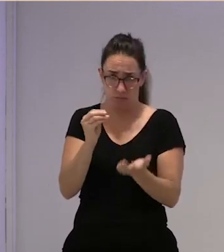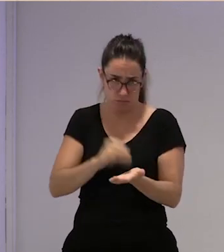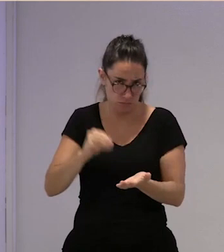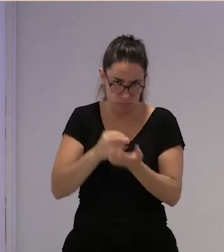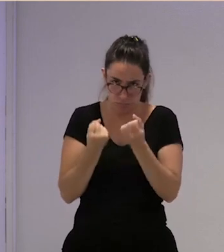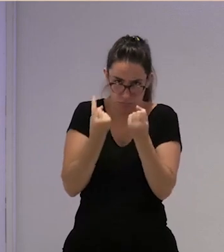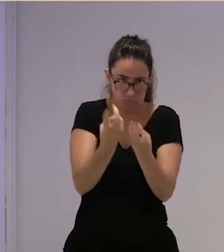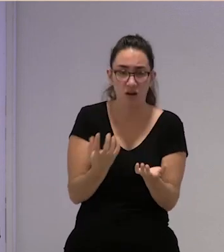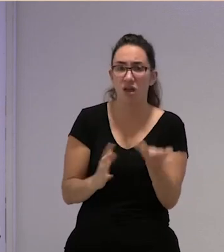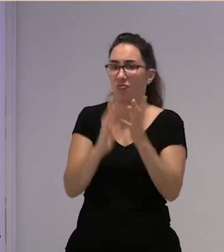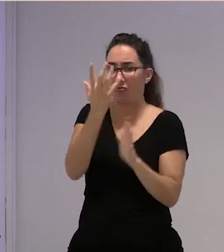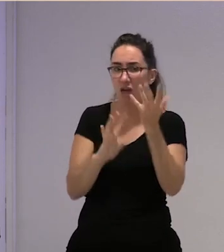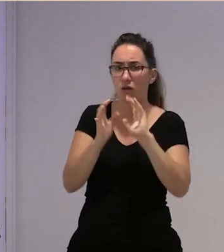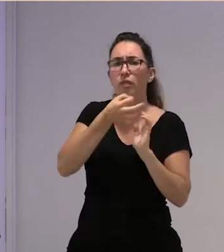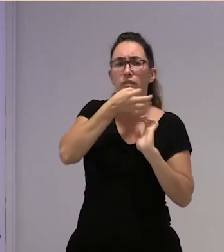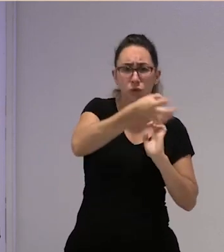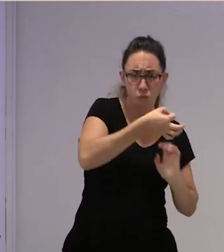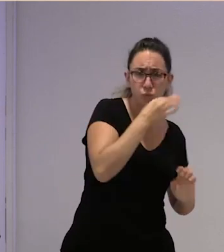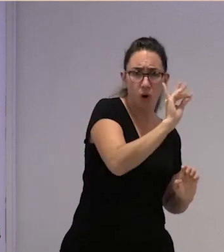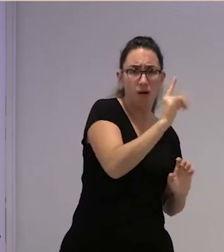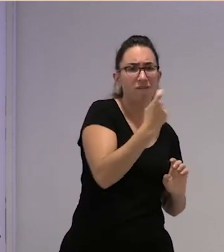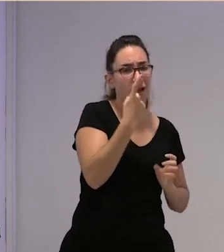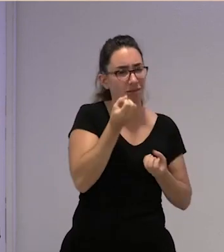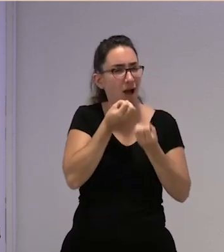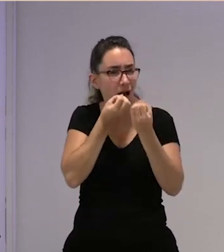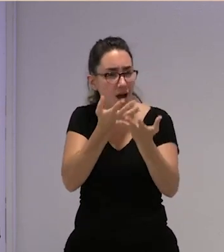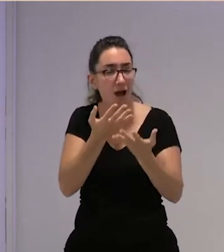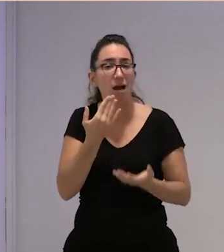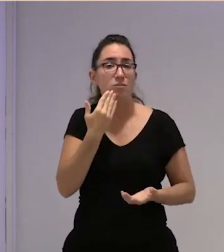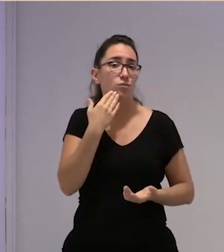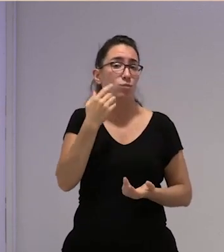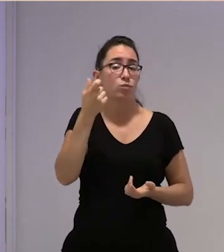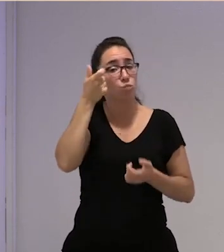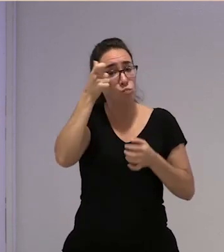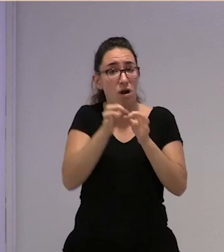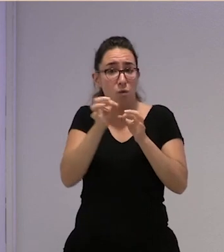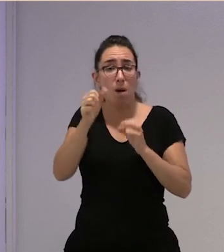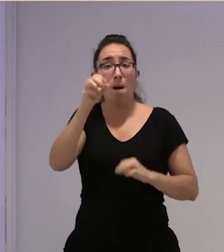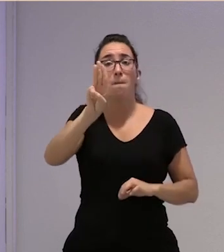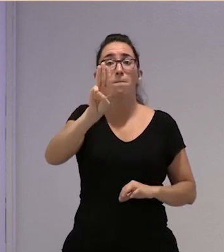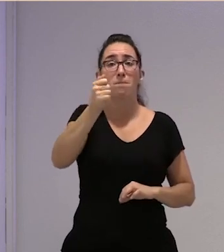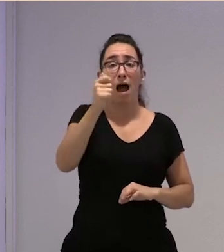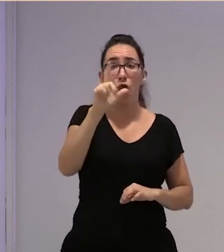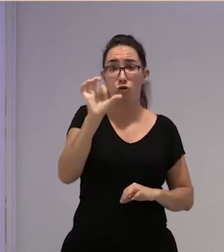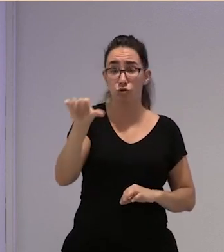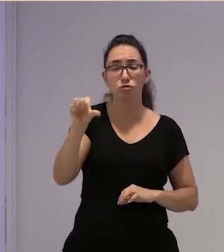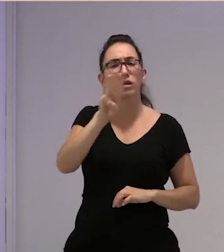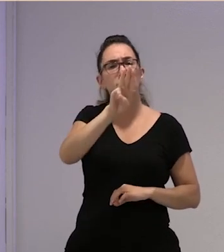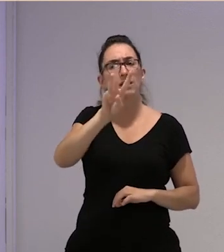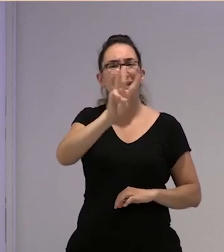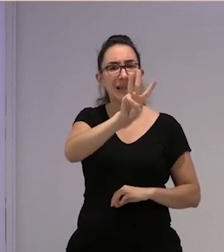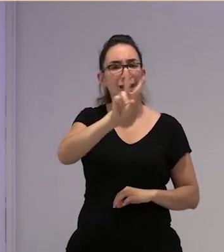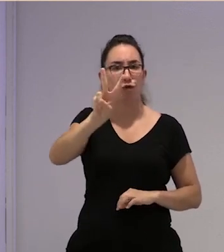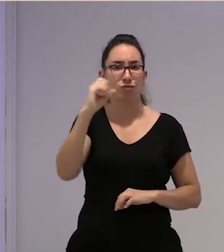y te está metiendo ese discurso pero no te cuentas que por ejemplo Palo de la Frontera es un pueblo con 32 millones de euros de superávit